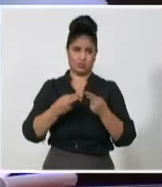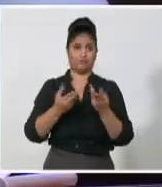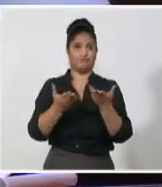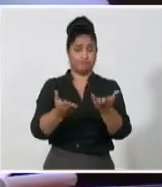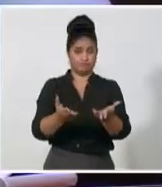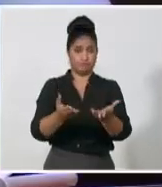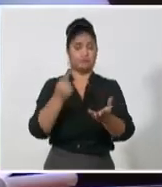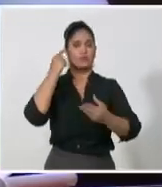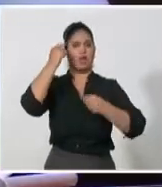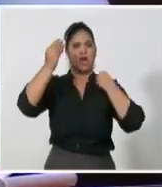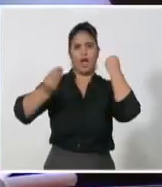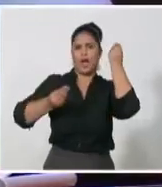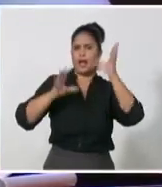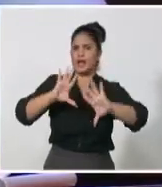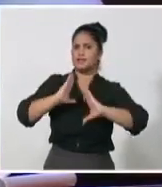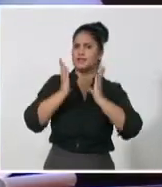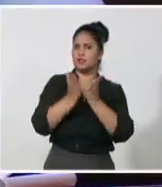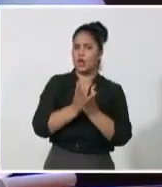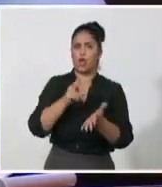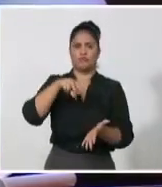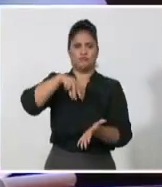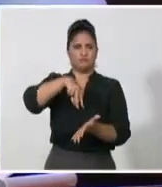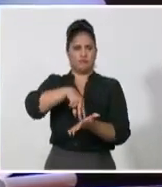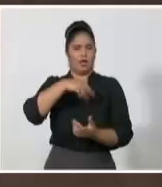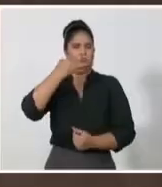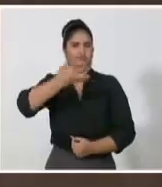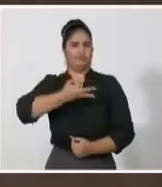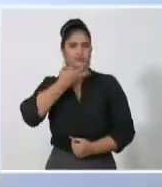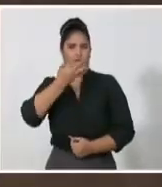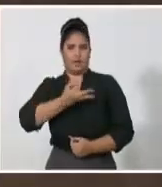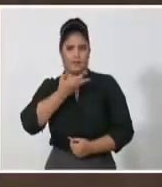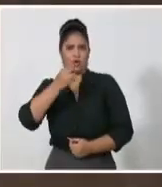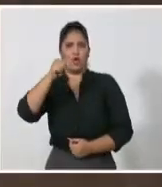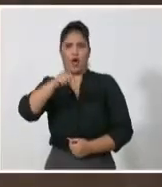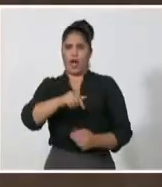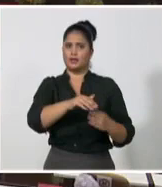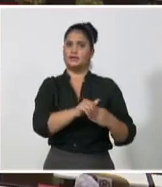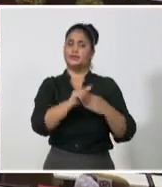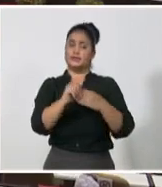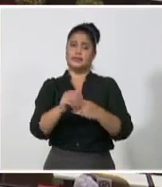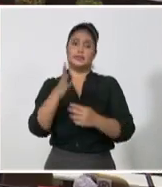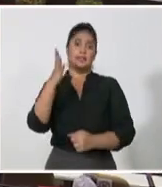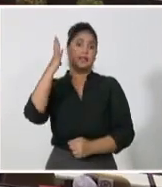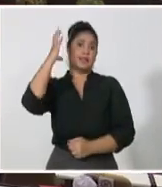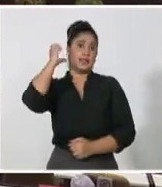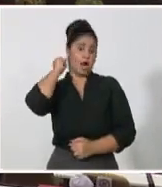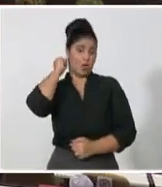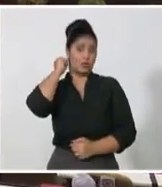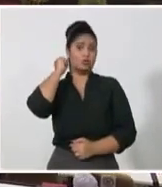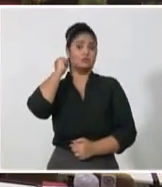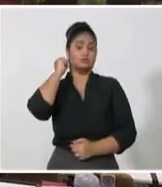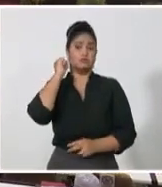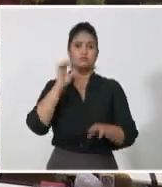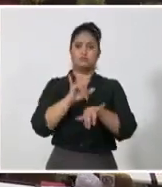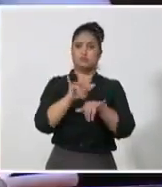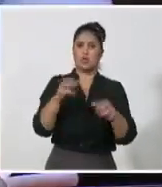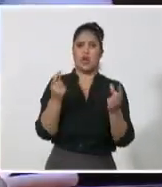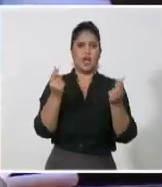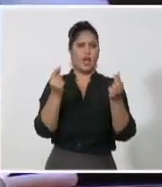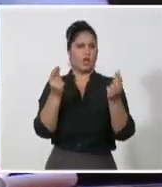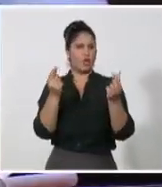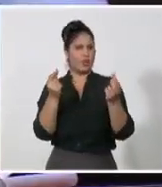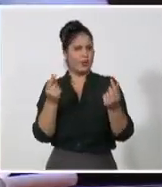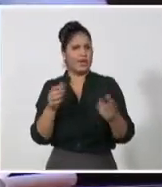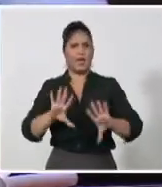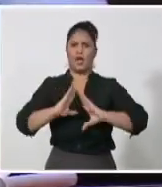Un análisis colectivo que partió del planteamiento reiterado por Raúl al insistir en que el desarrollo de la economía nacional constituye una de las principales